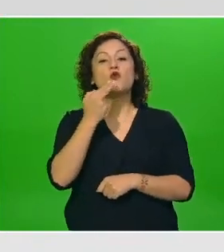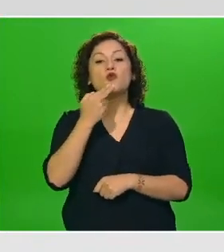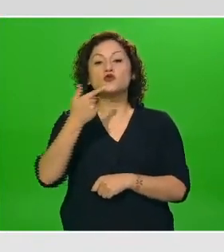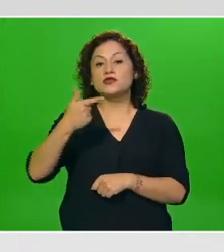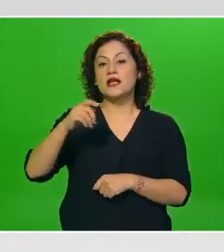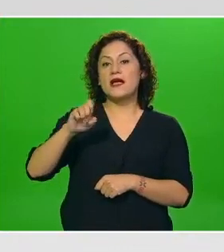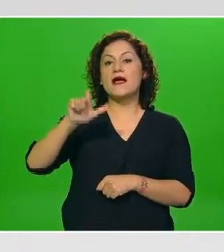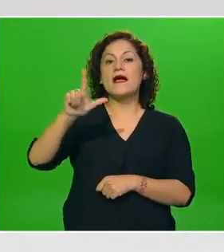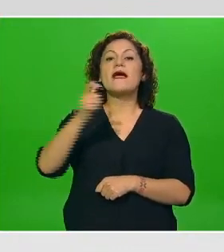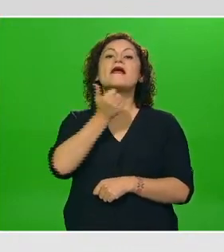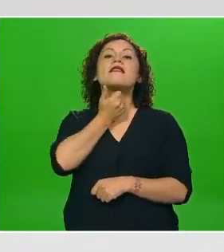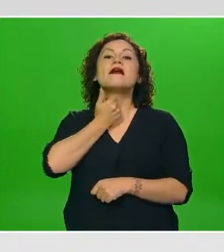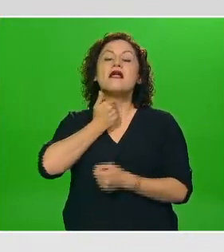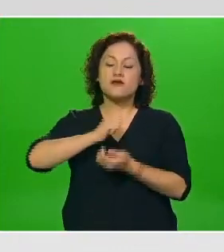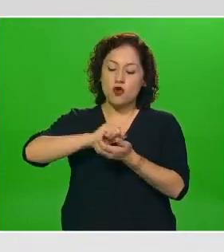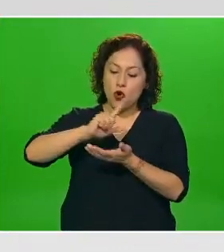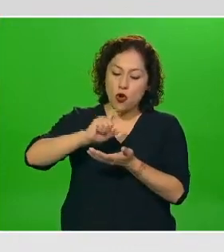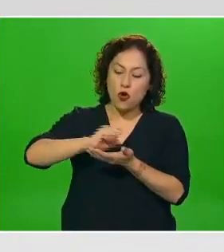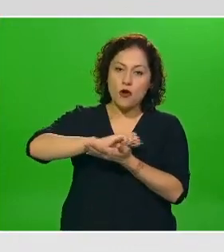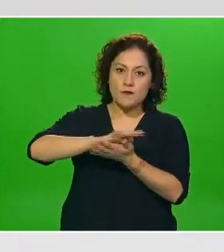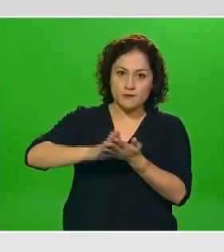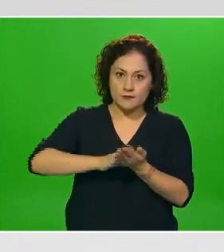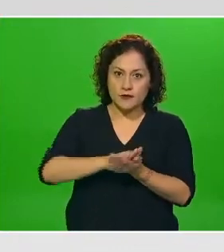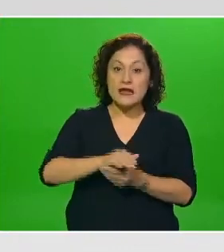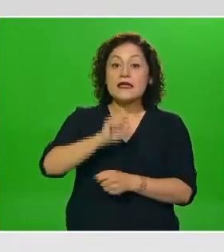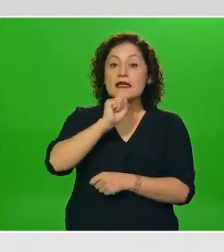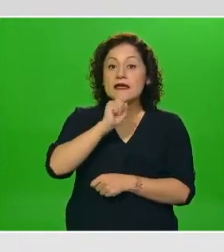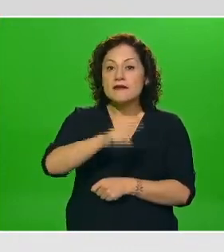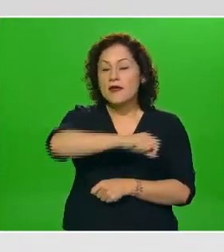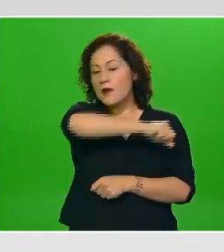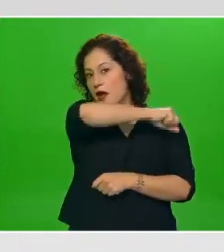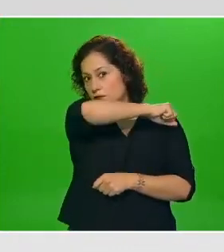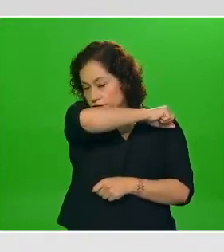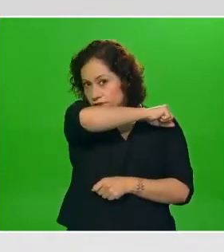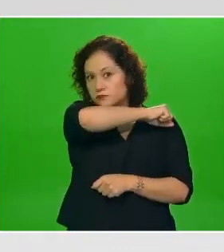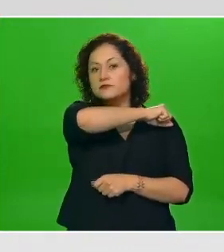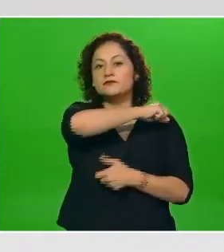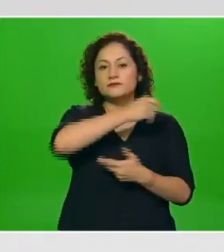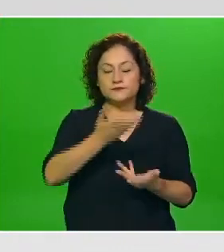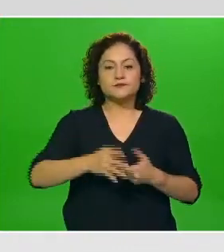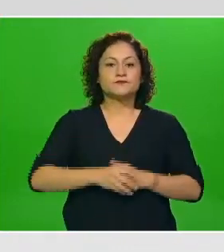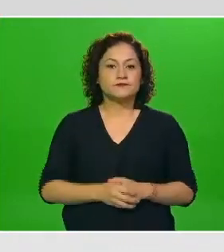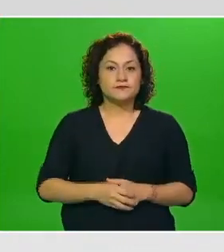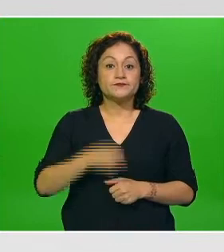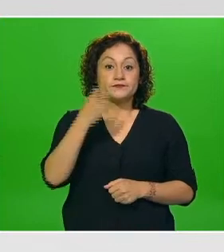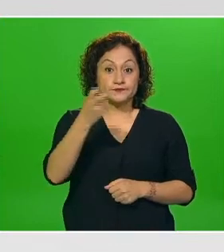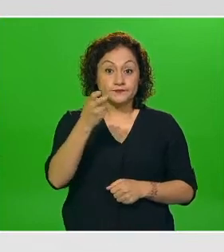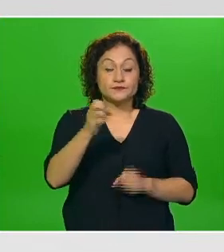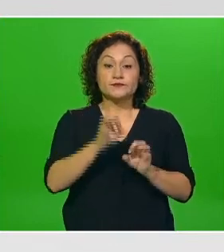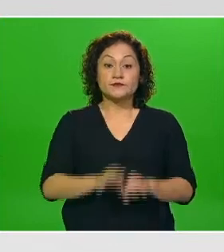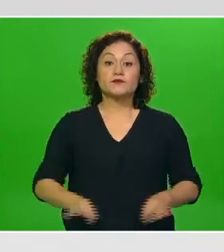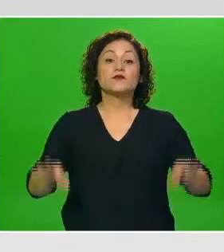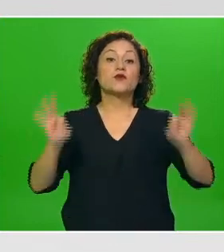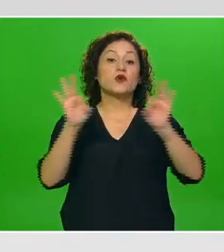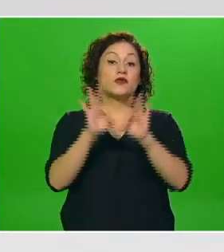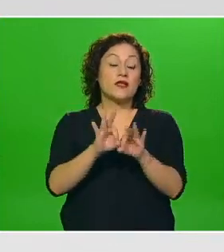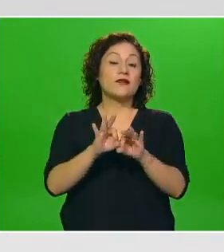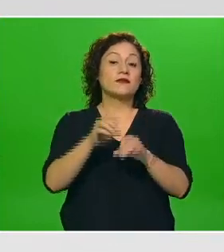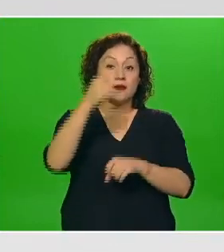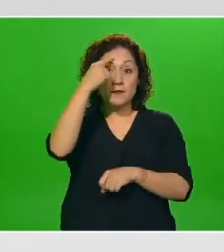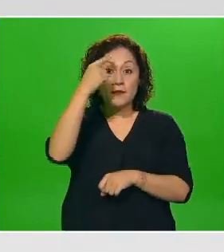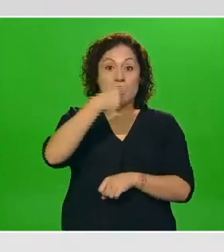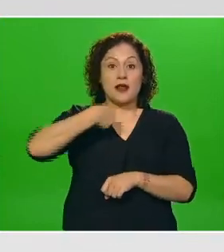con el estornudo de etiqueta muy importante que este conjunto de medidas nos permitan a nosotros ayudar